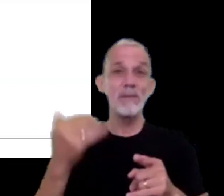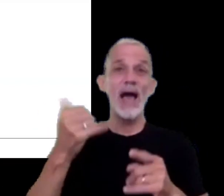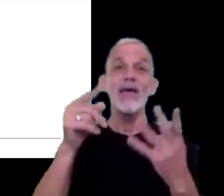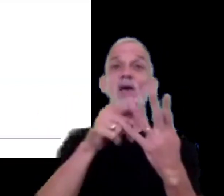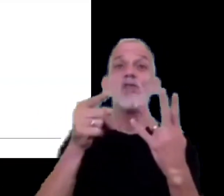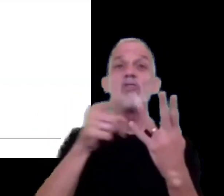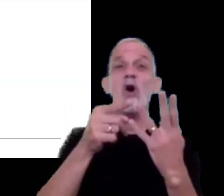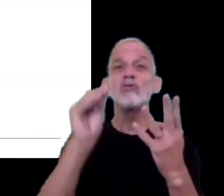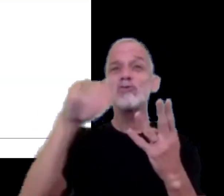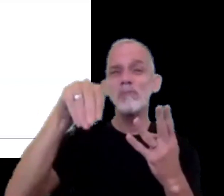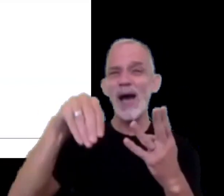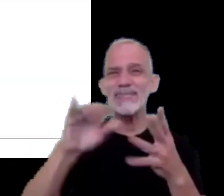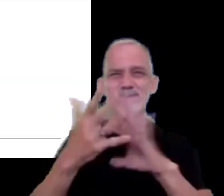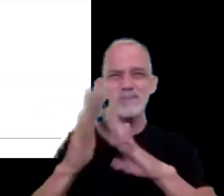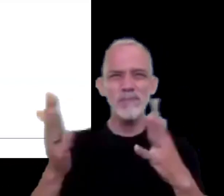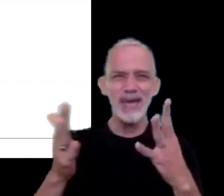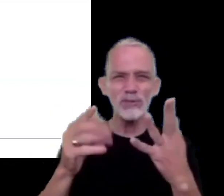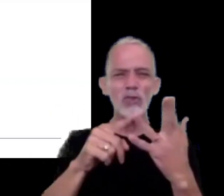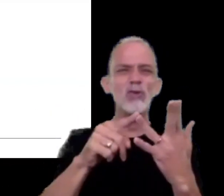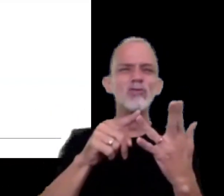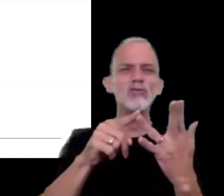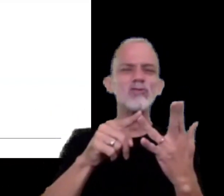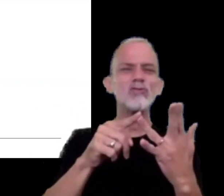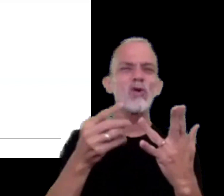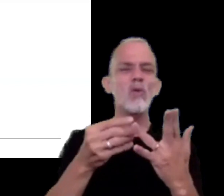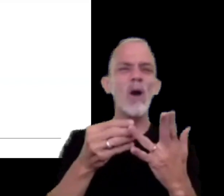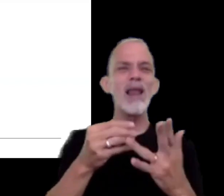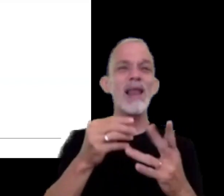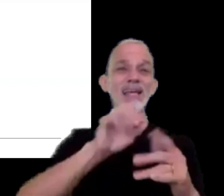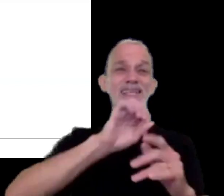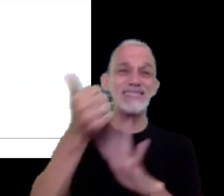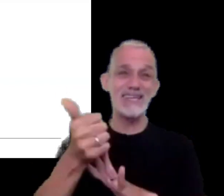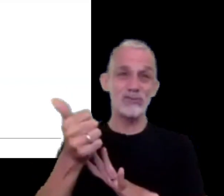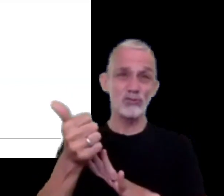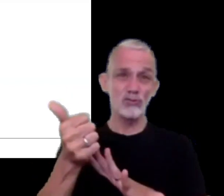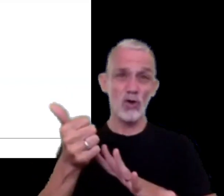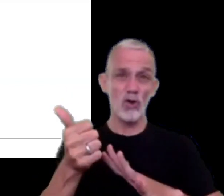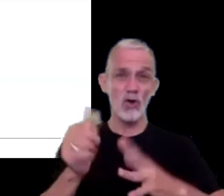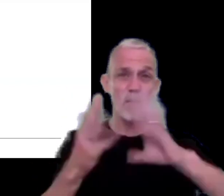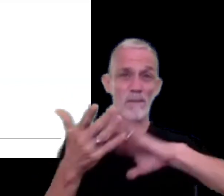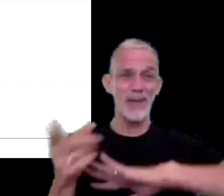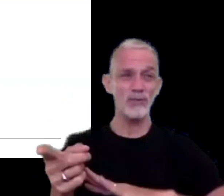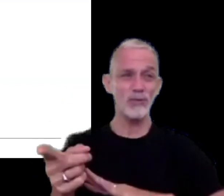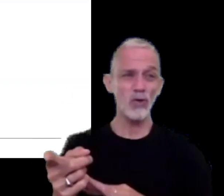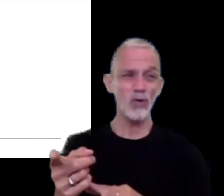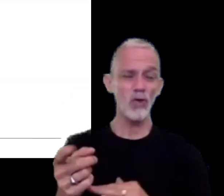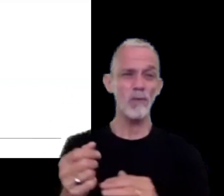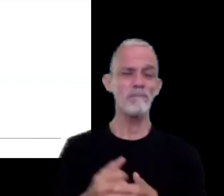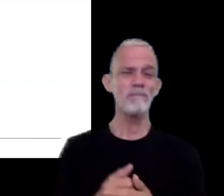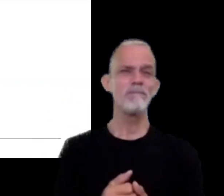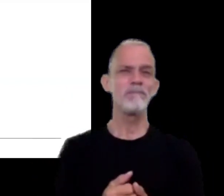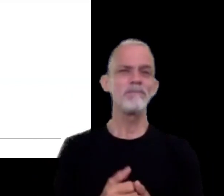métodos adicionales que es el método el sexto método que es un método limitado a